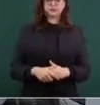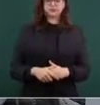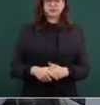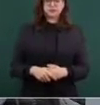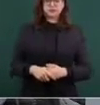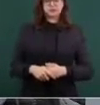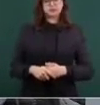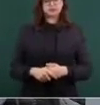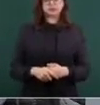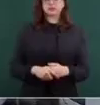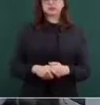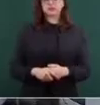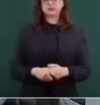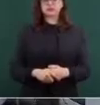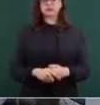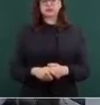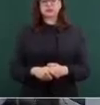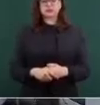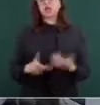pero...